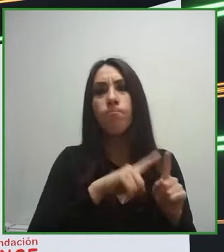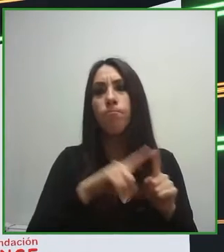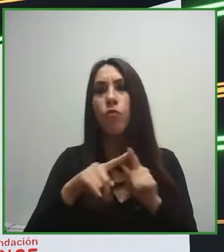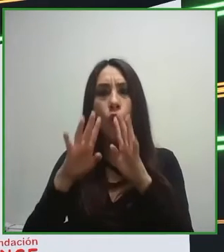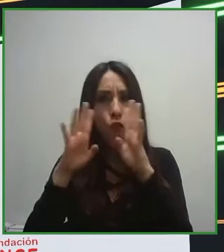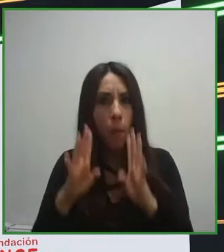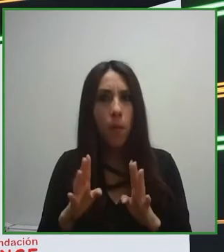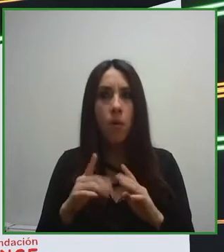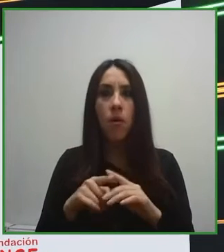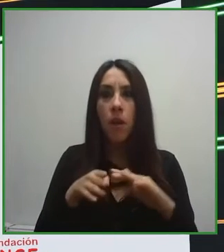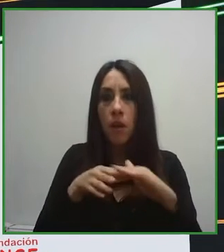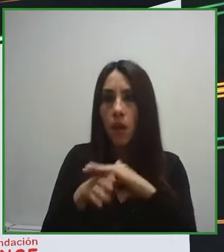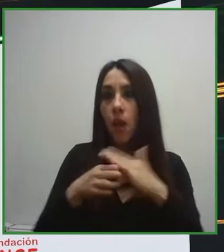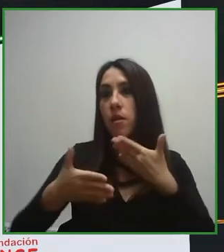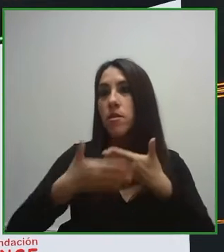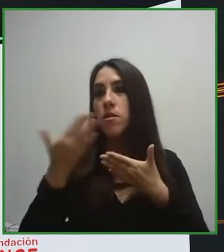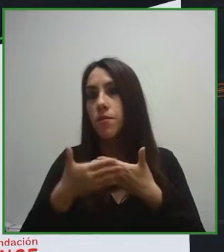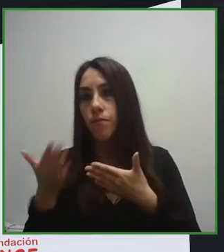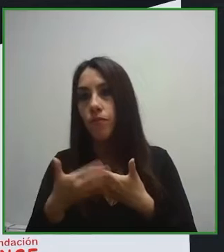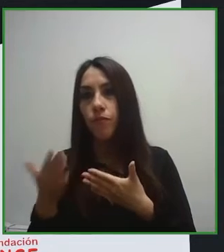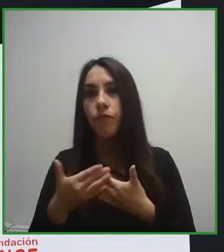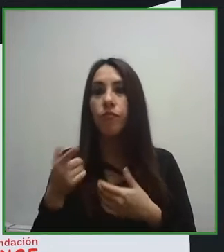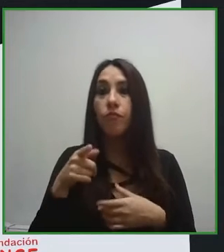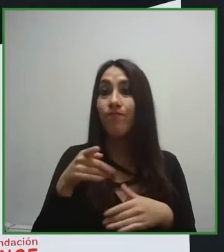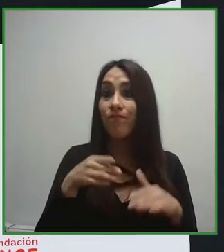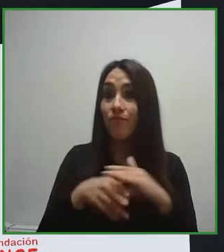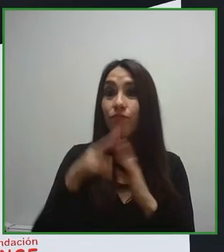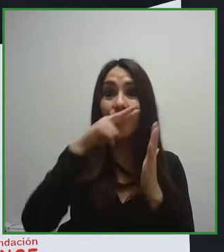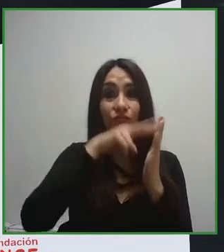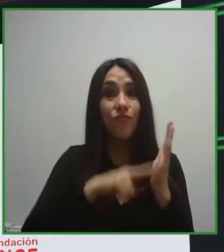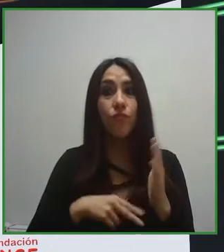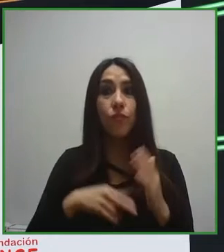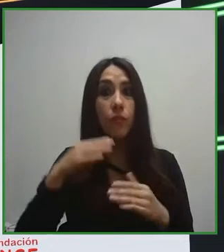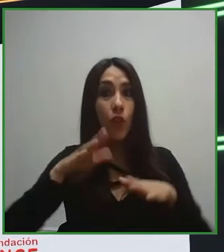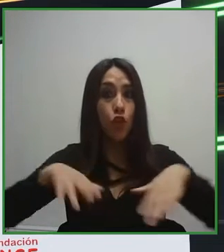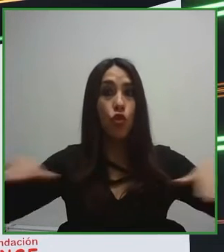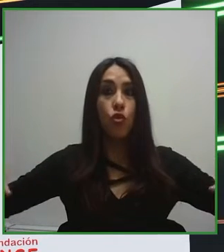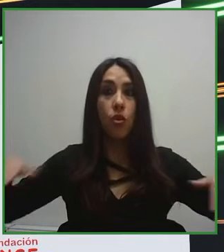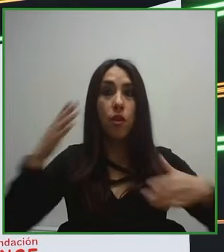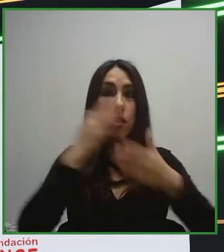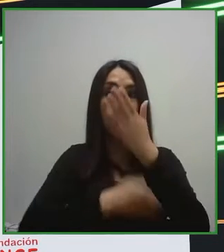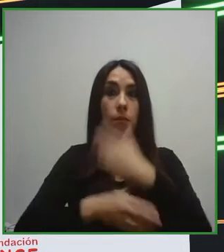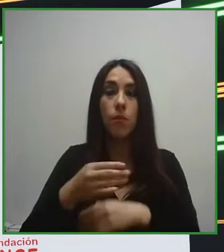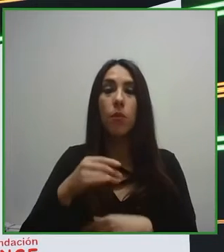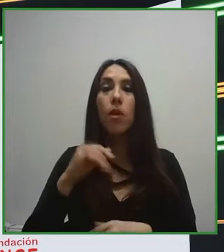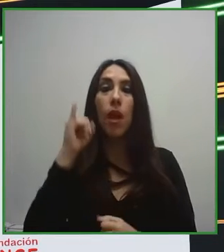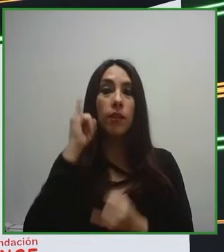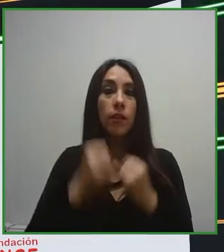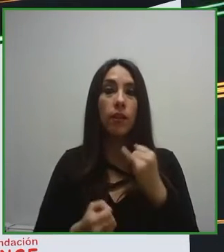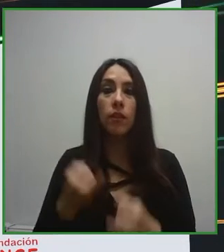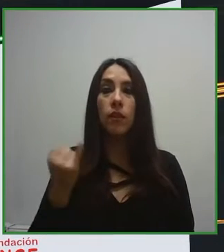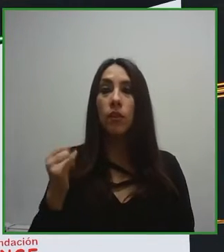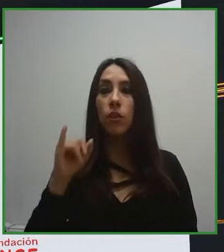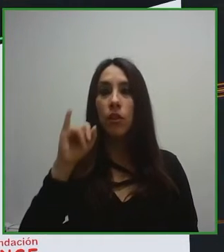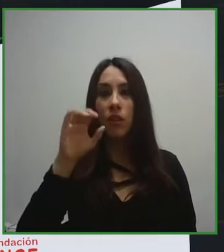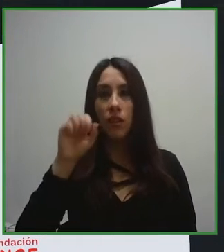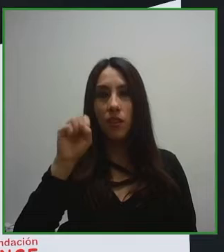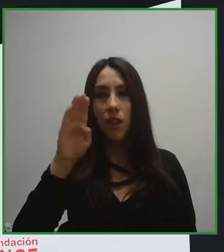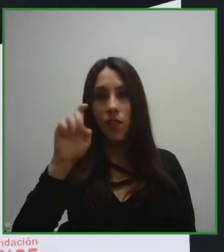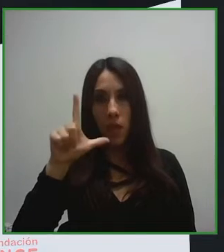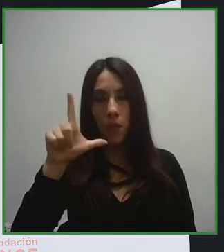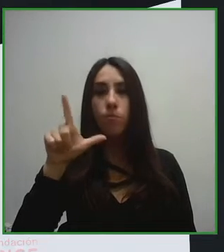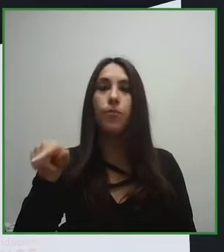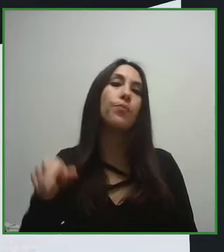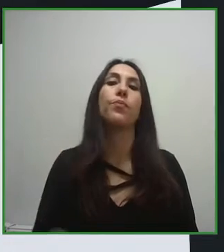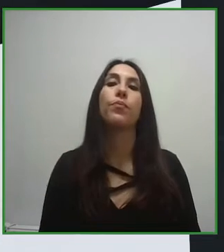discapacidad. Y por último, nos acompaña José Corretje de Plena Inclusión, una ONG española que ha